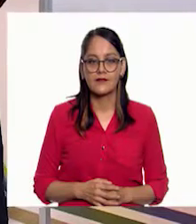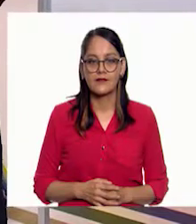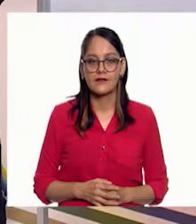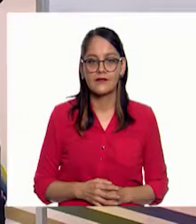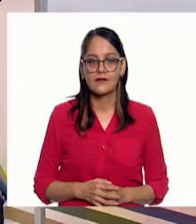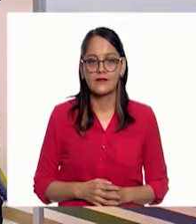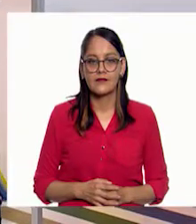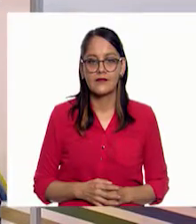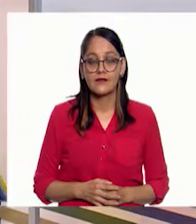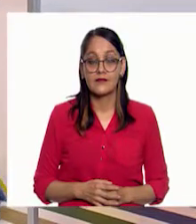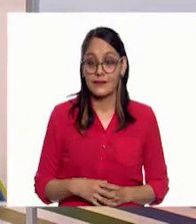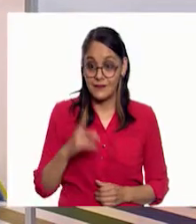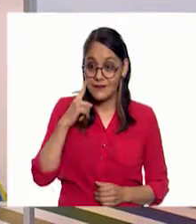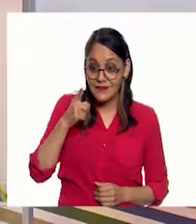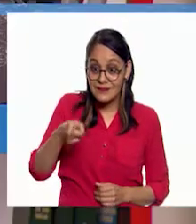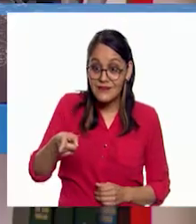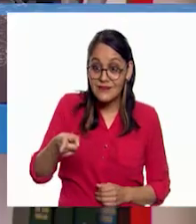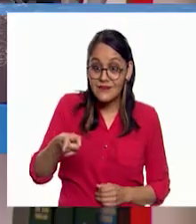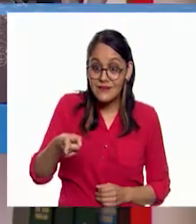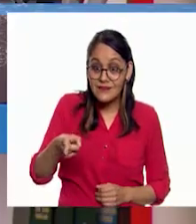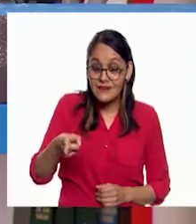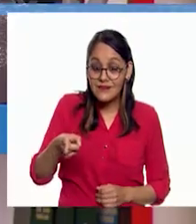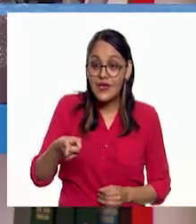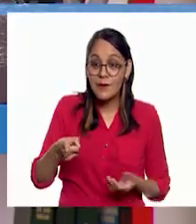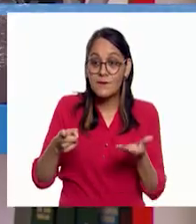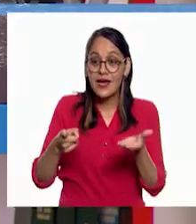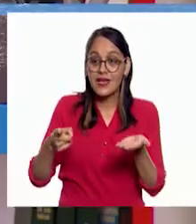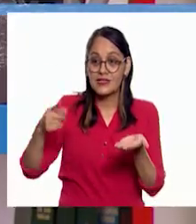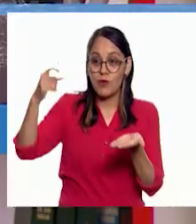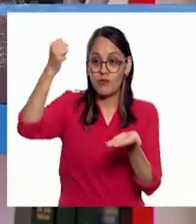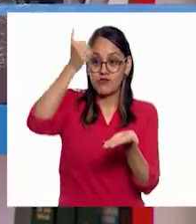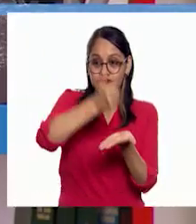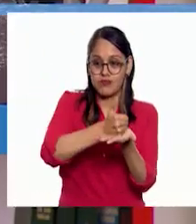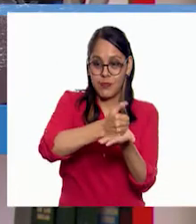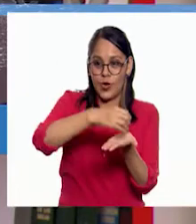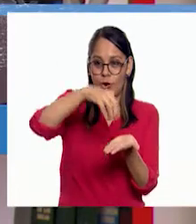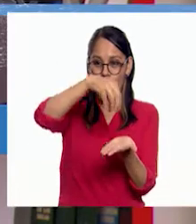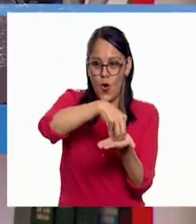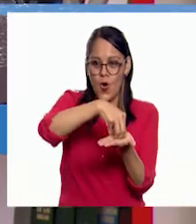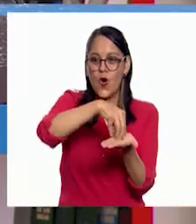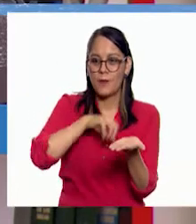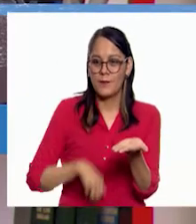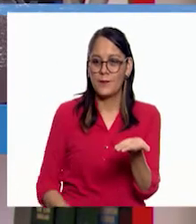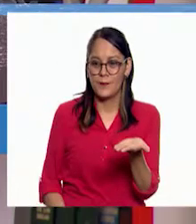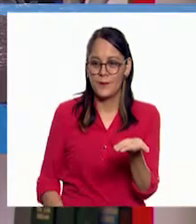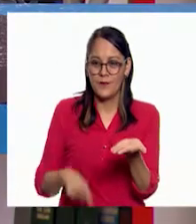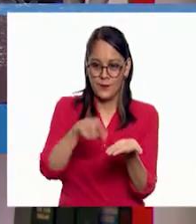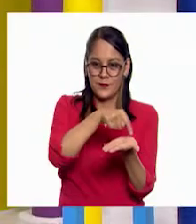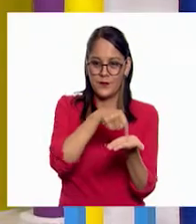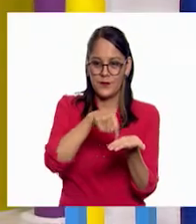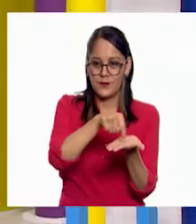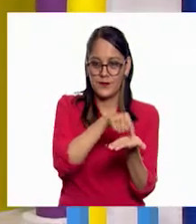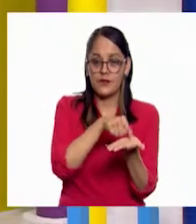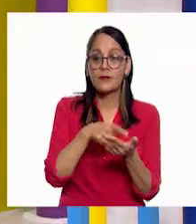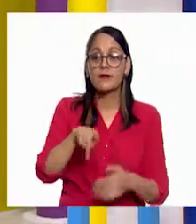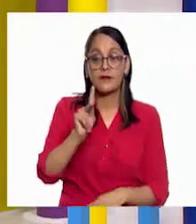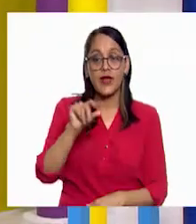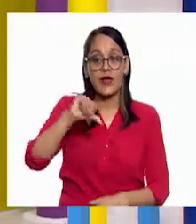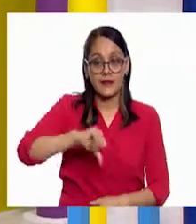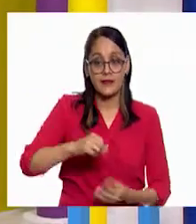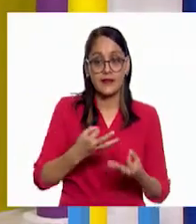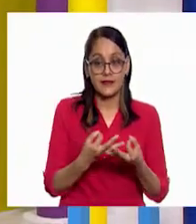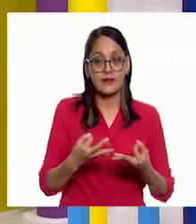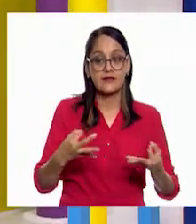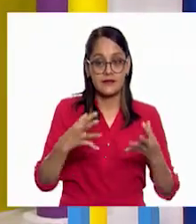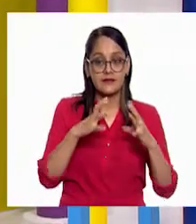Aquí. Fíjate bien. Se hizo como un hoyo. Exactamente. Pero nosotros aquí en la Tierra, si hubiera